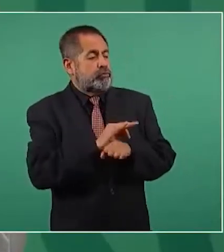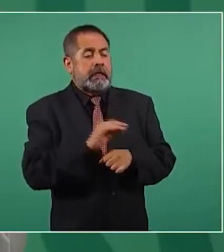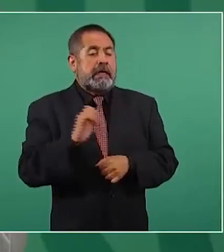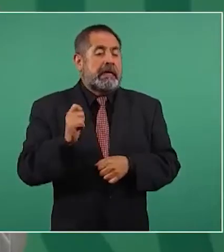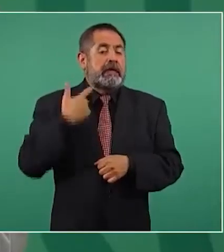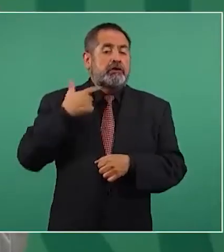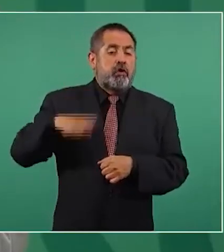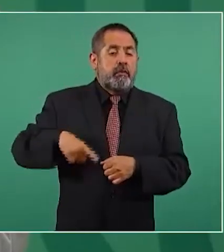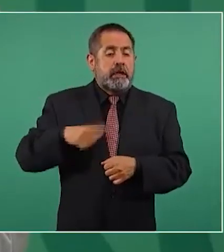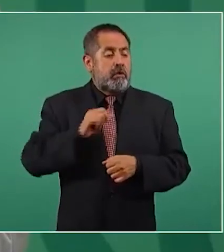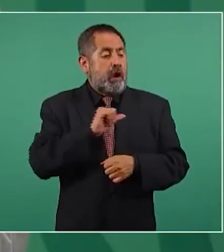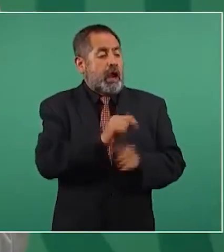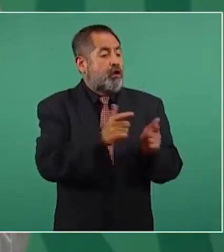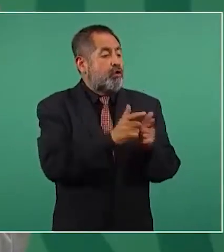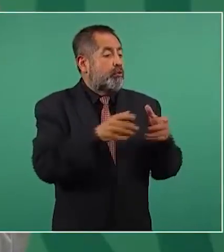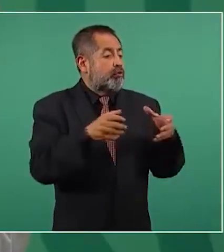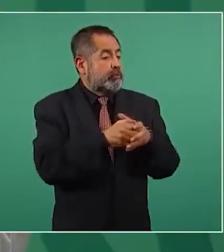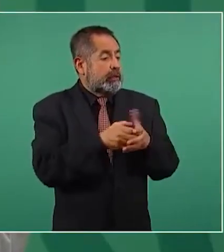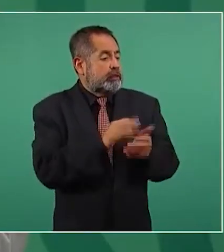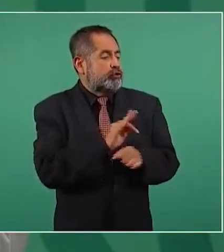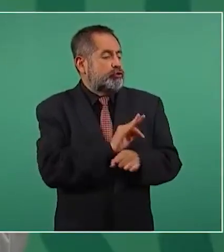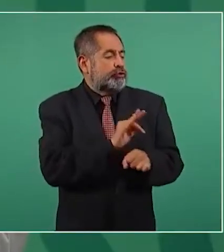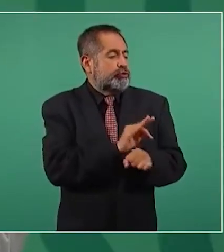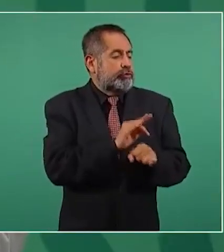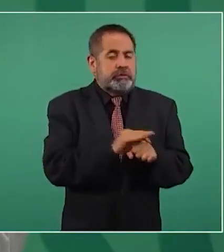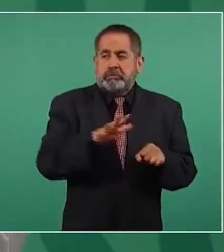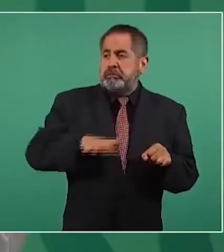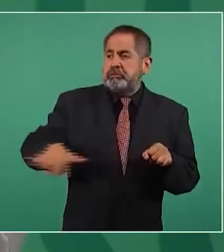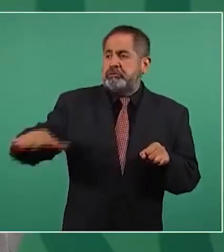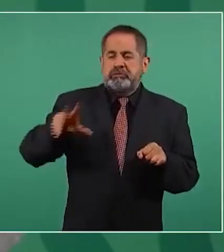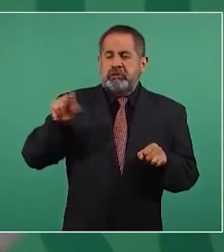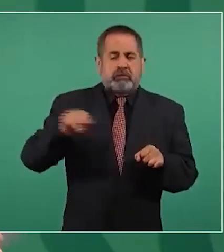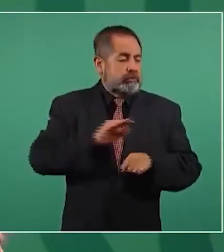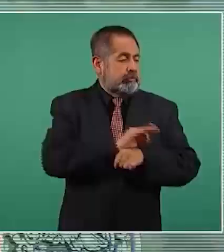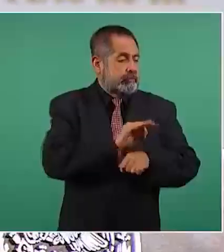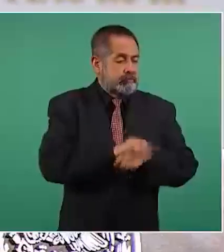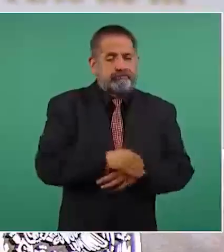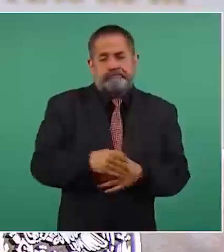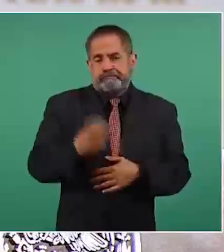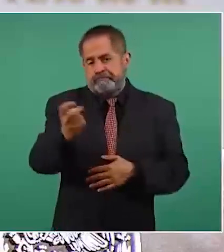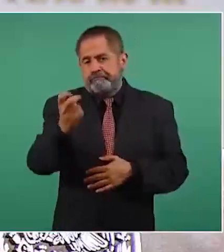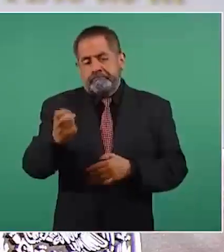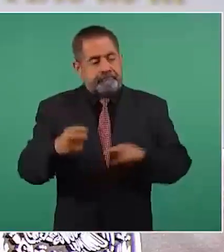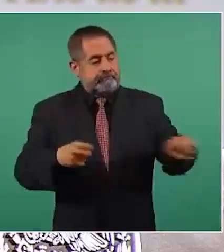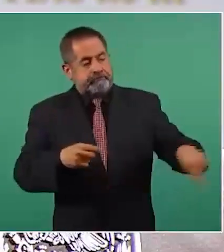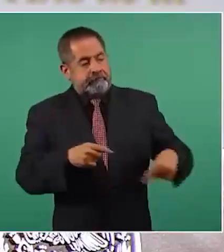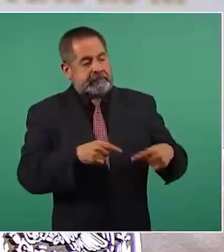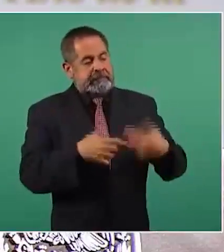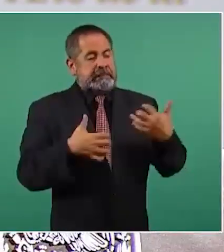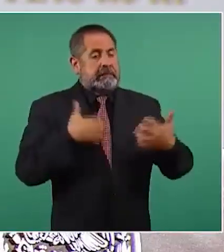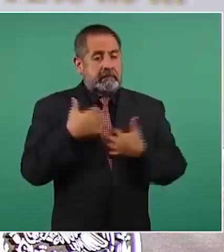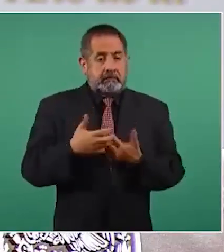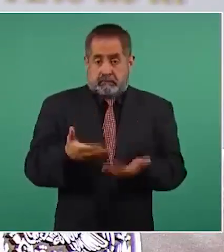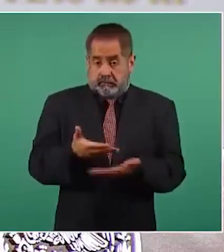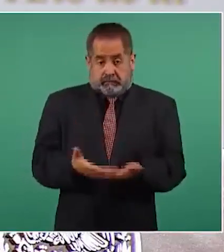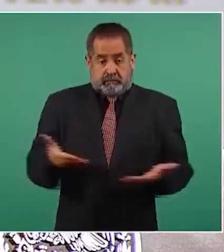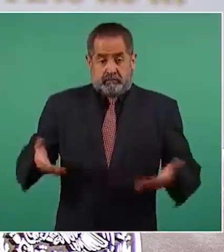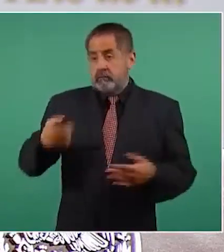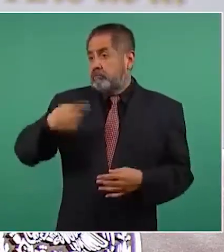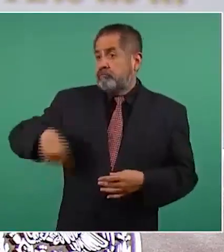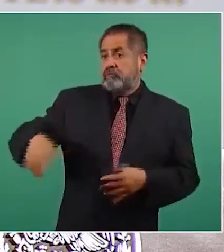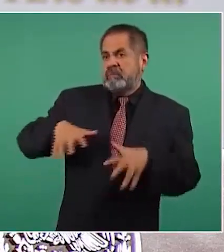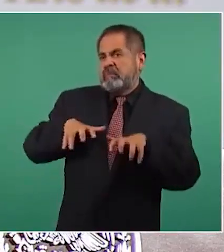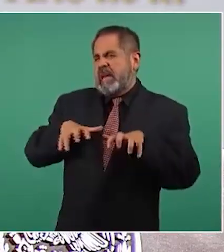y les molesta mucho que se gobierne ahora para el pueblo.